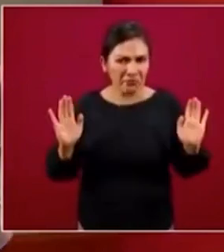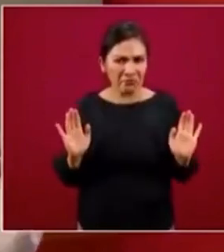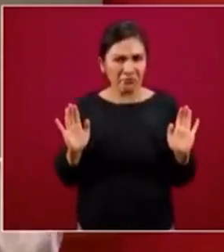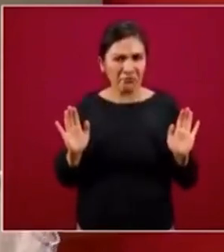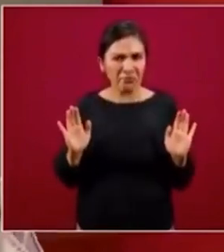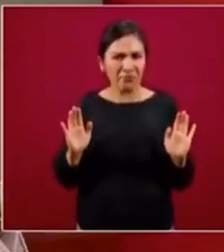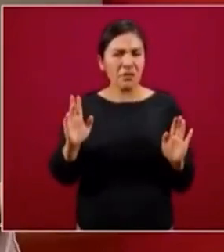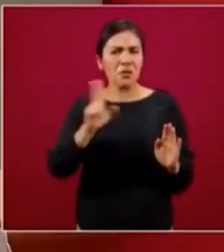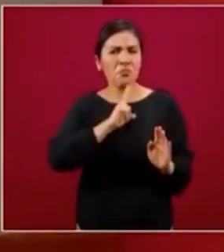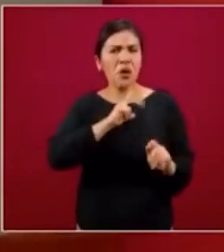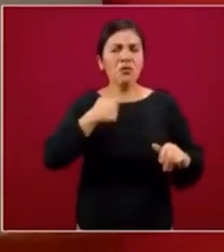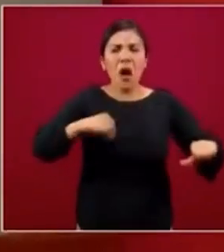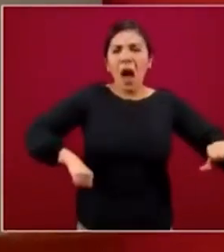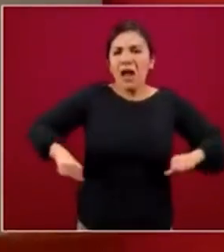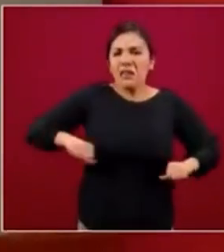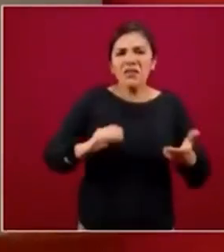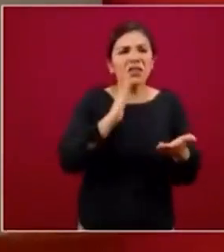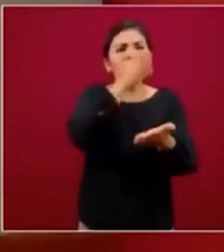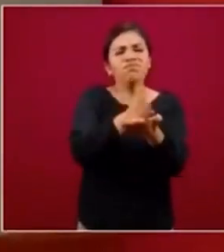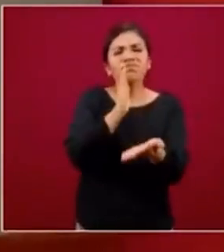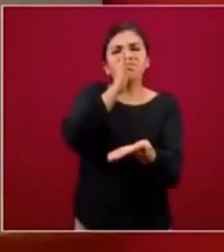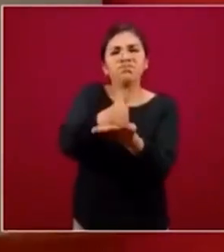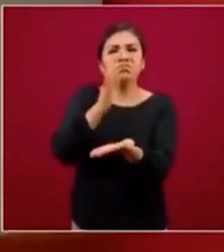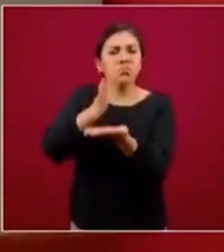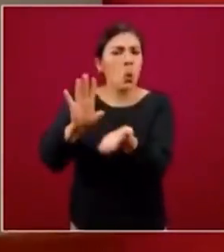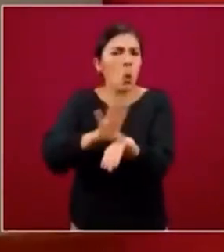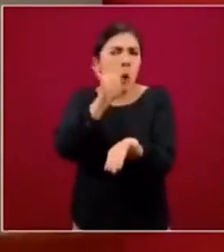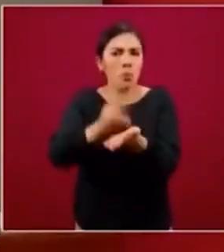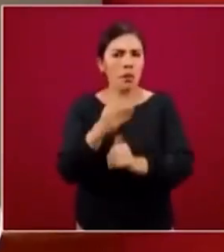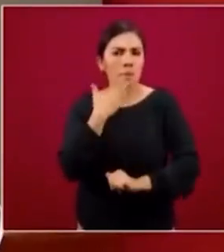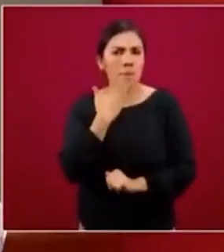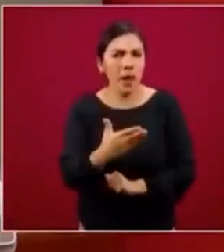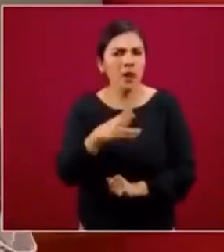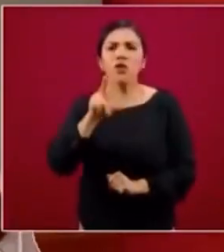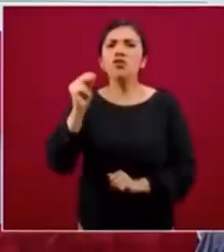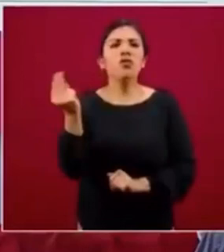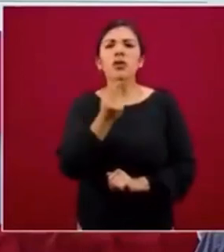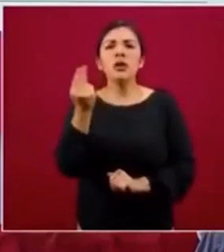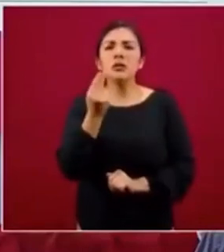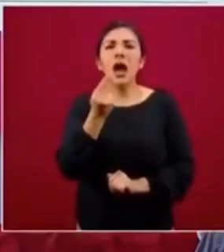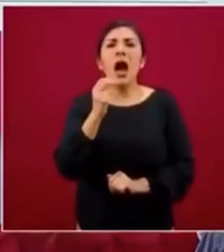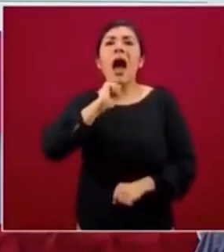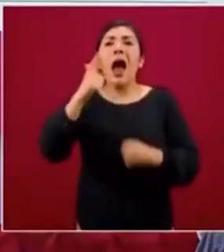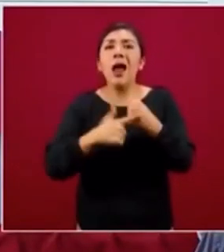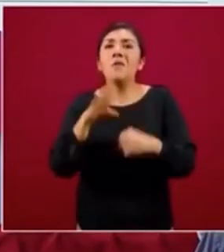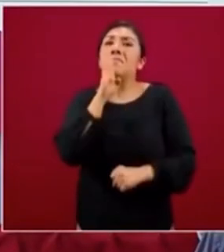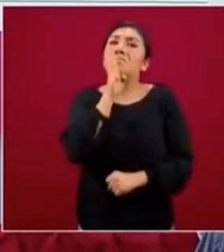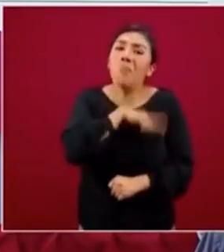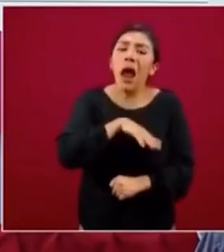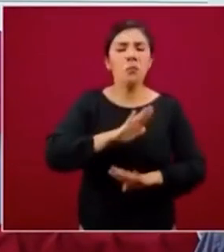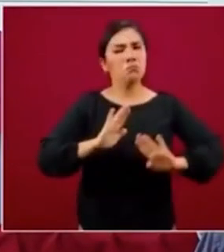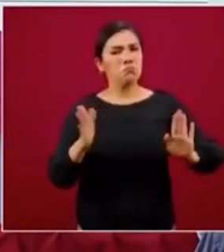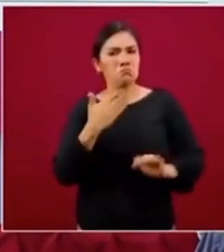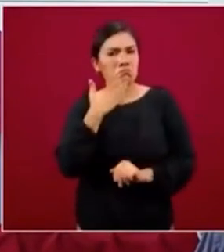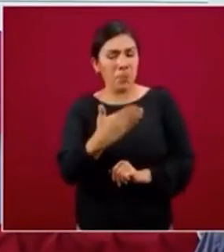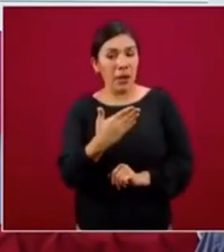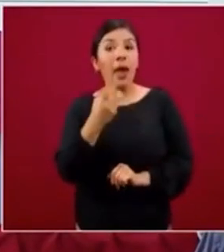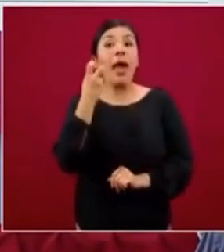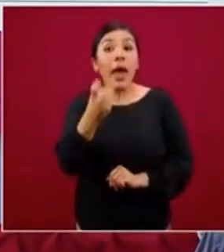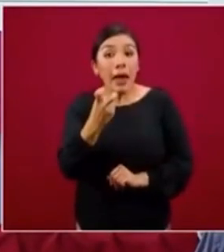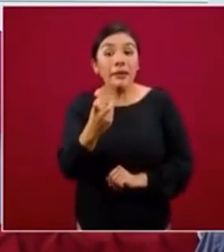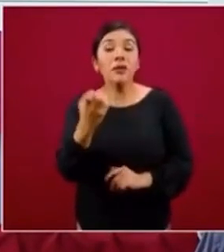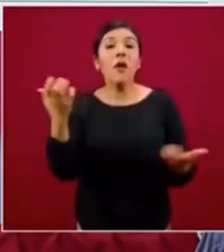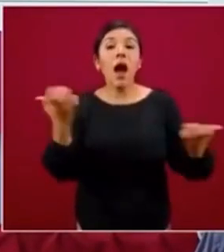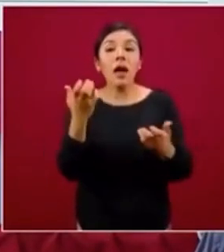generar nuestra actividad de manera general, no tenemos un inconveniente. Entonces, lo que hacemos